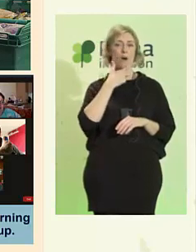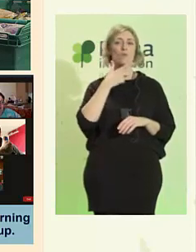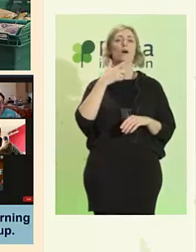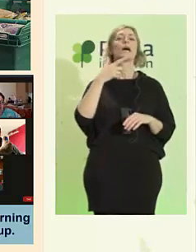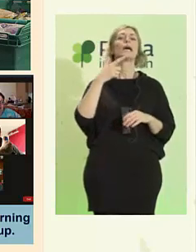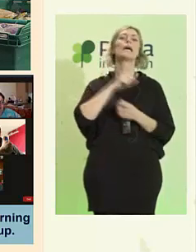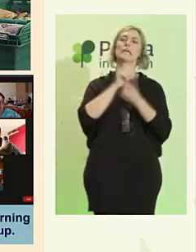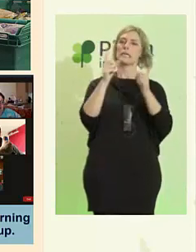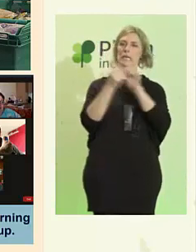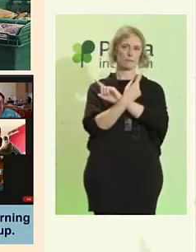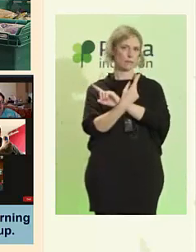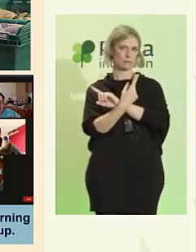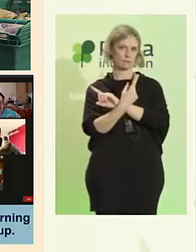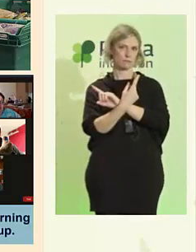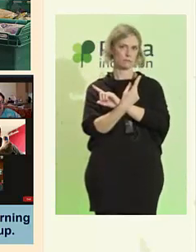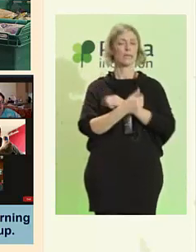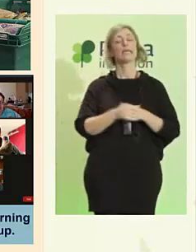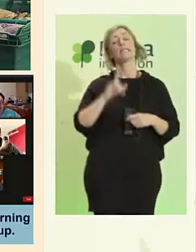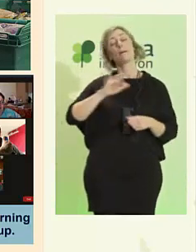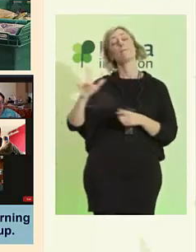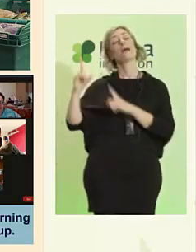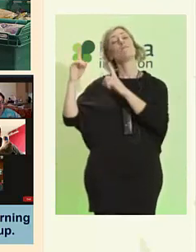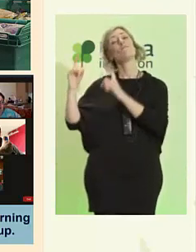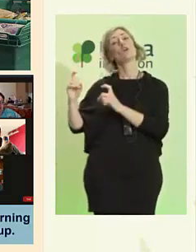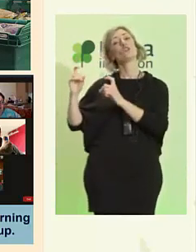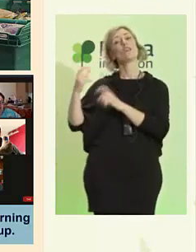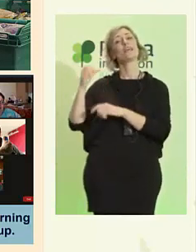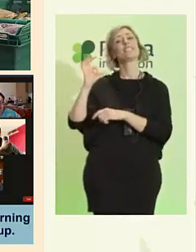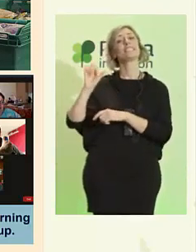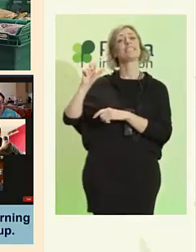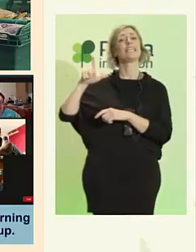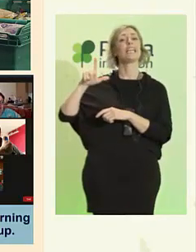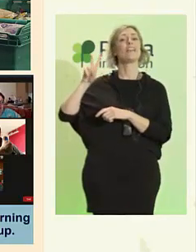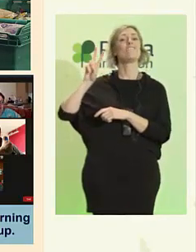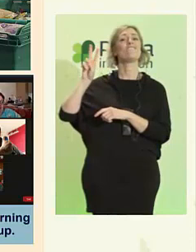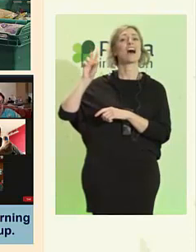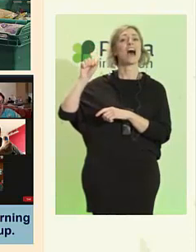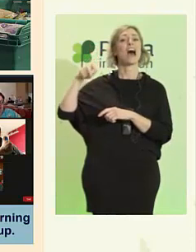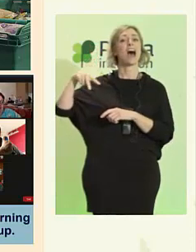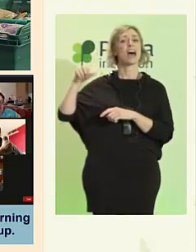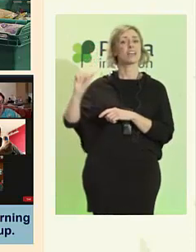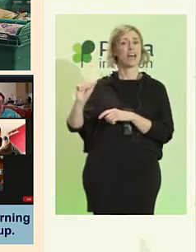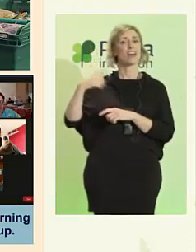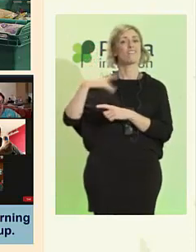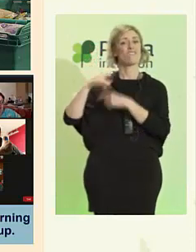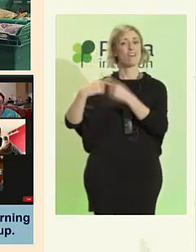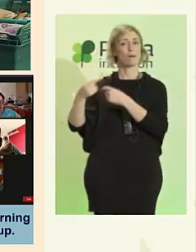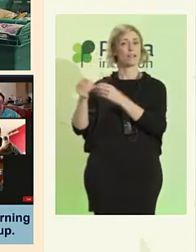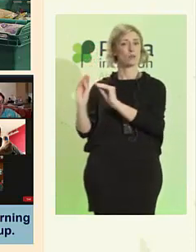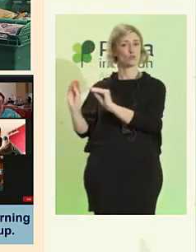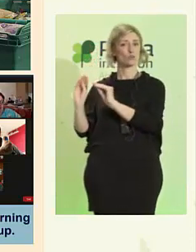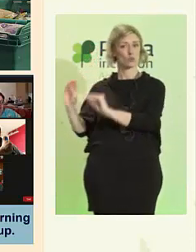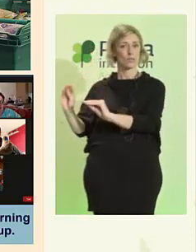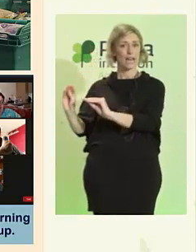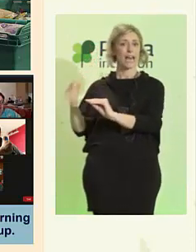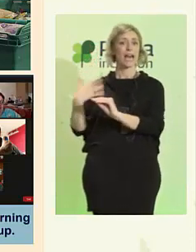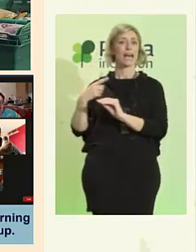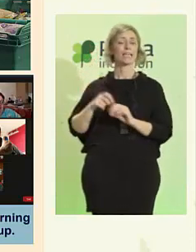Silvana y de su equipo y sus familias en Sydney, en Australia.